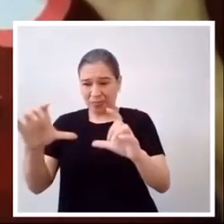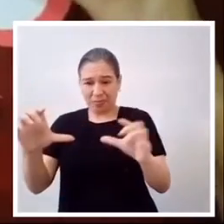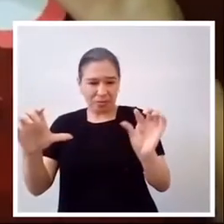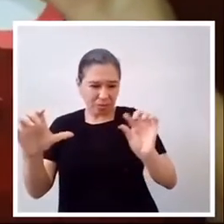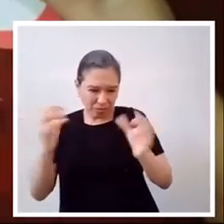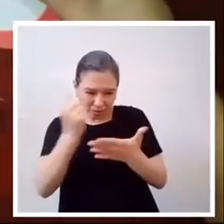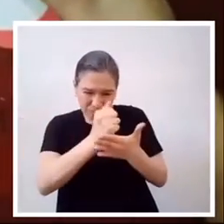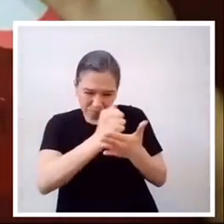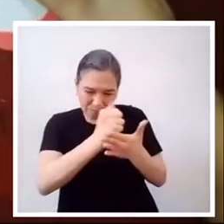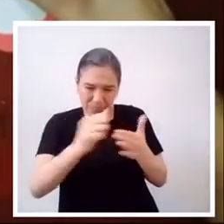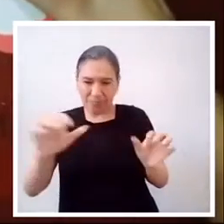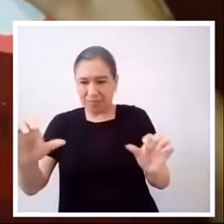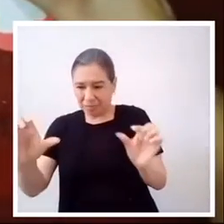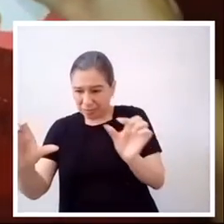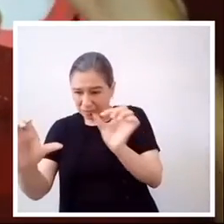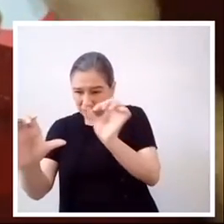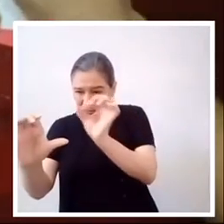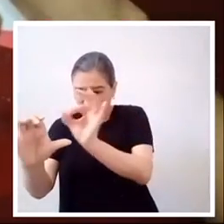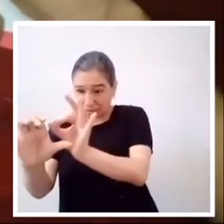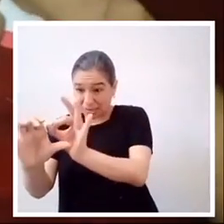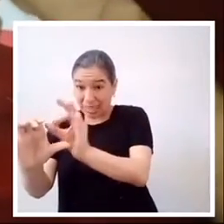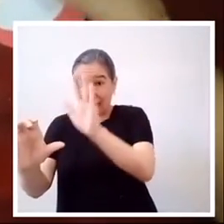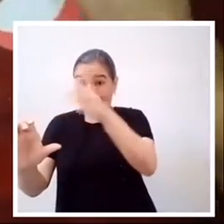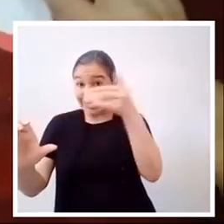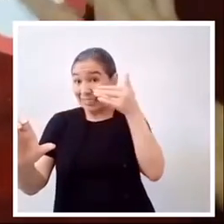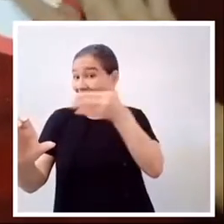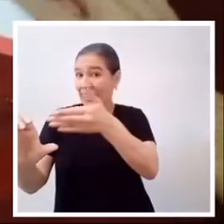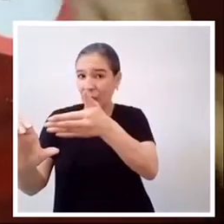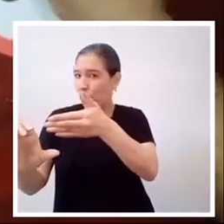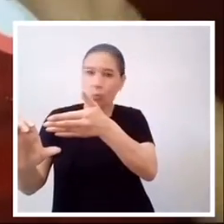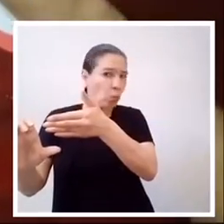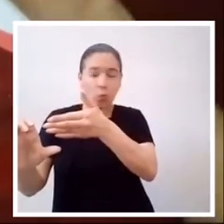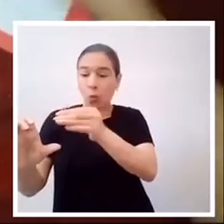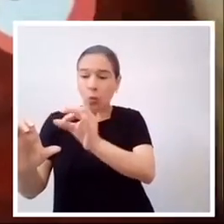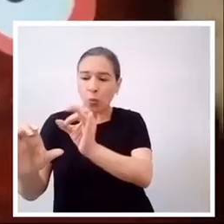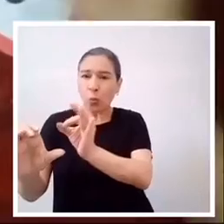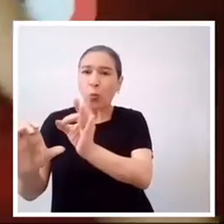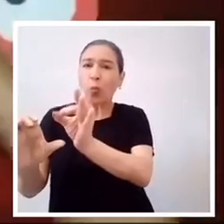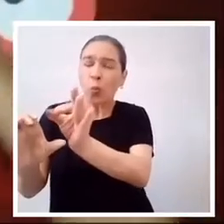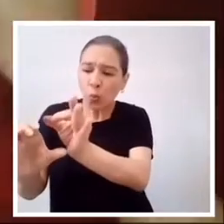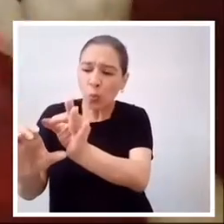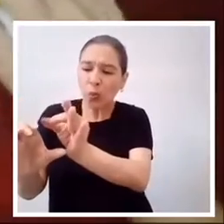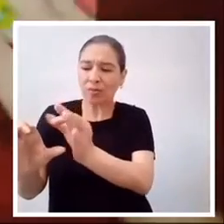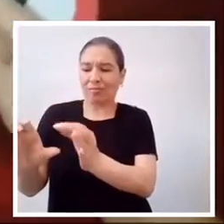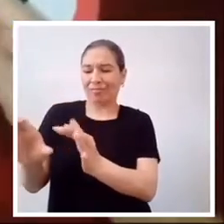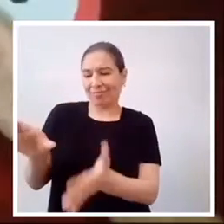negro, evitando el centro.